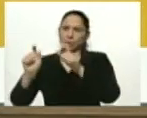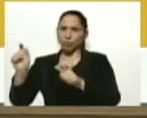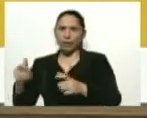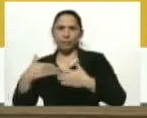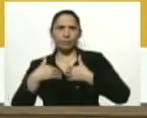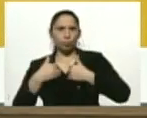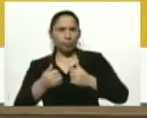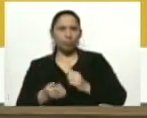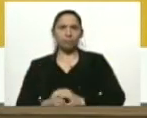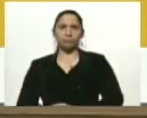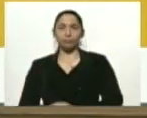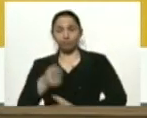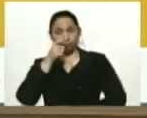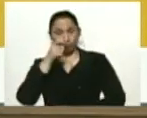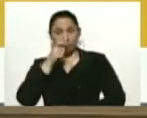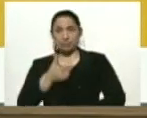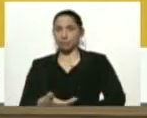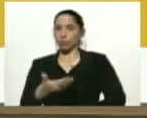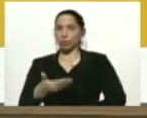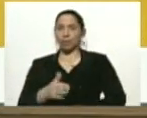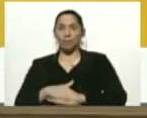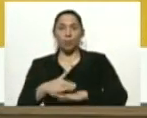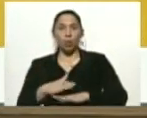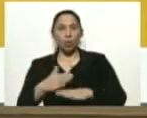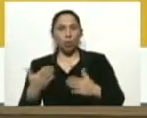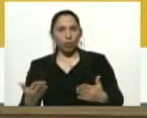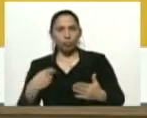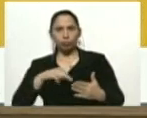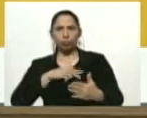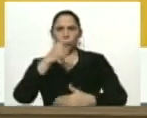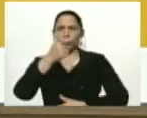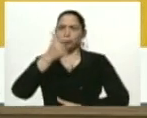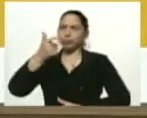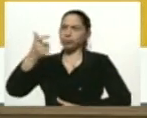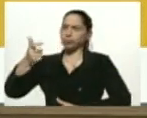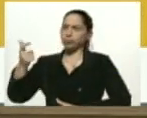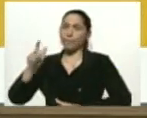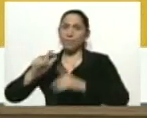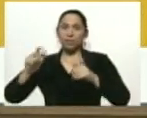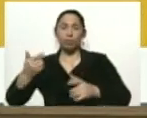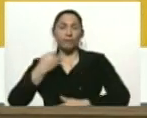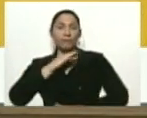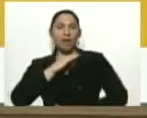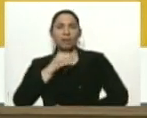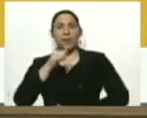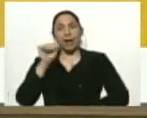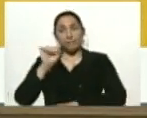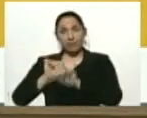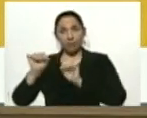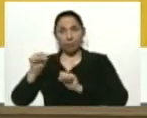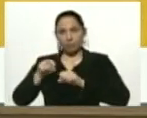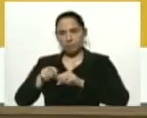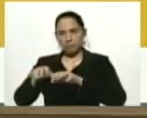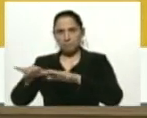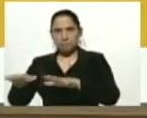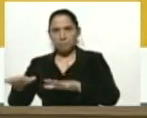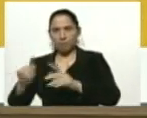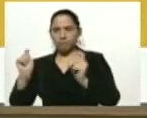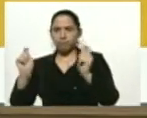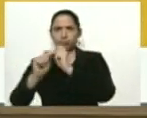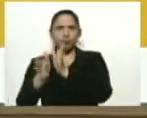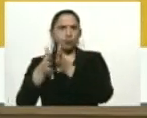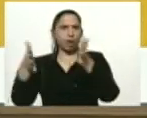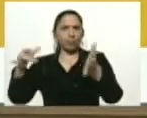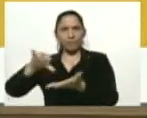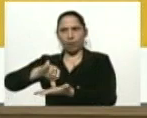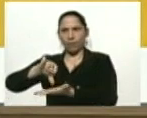seguridad, es muy importante porque vamos a la búsqueda de los casos. Y así evitamos la propagación y que se convierta en grandes